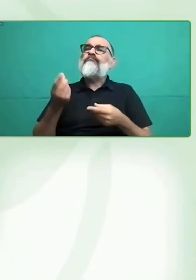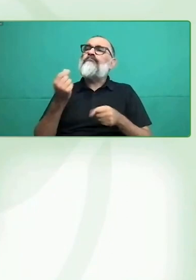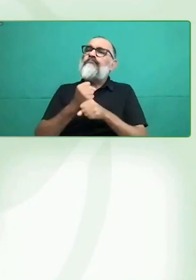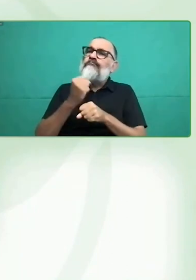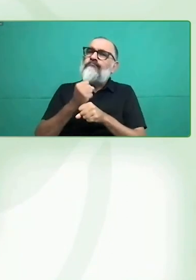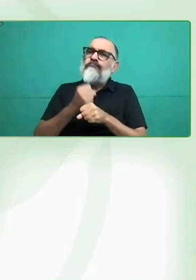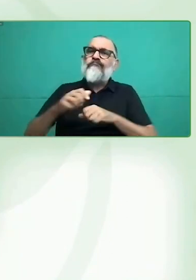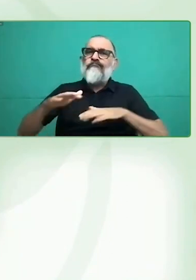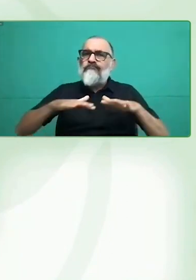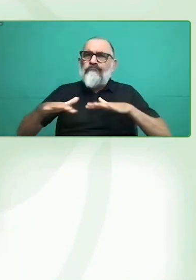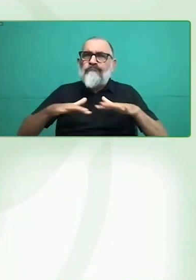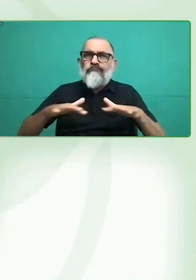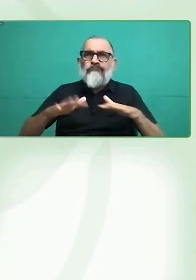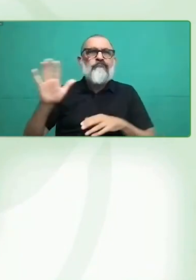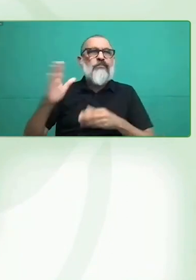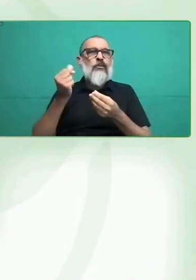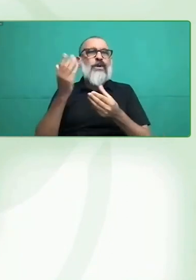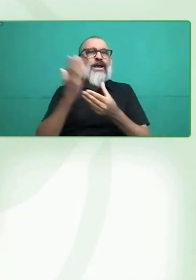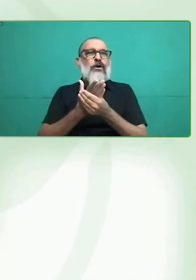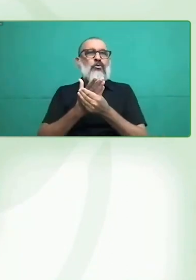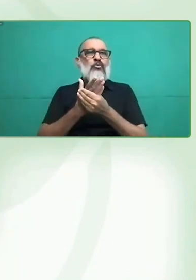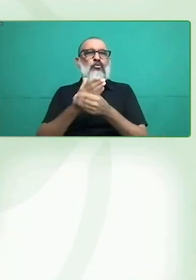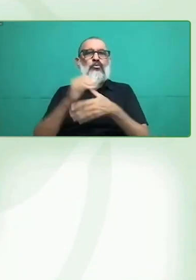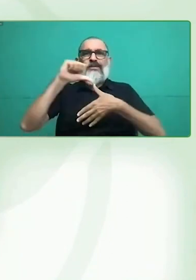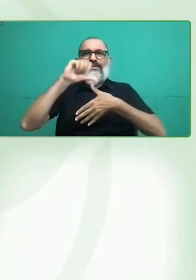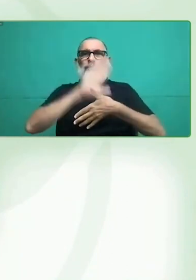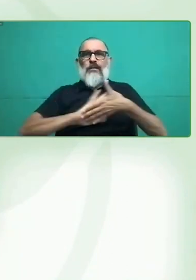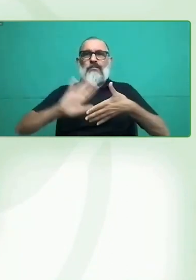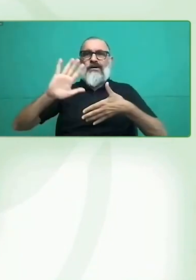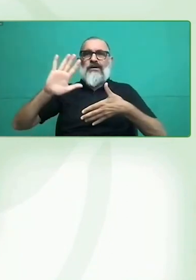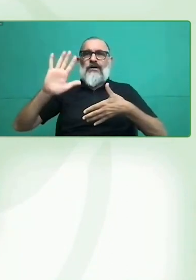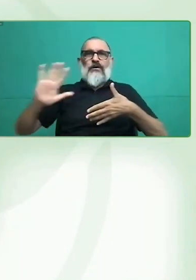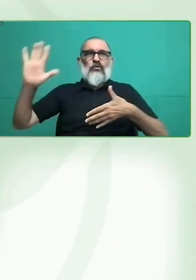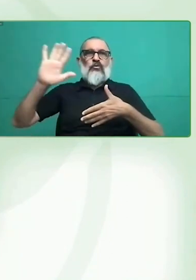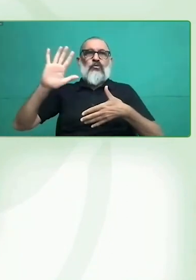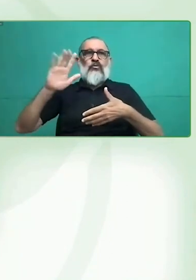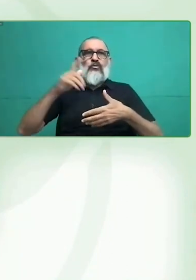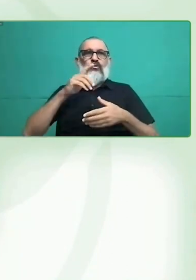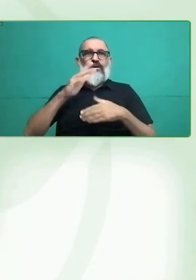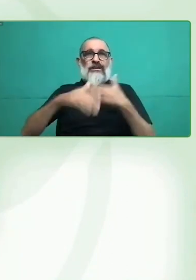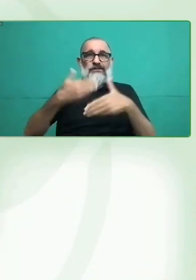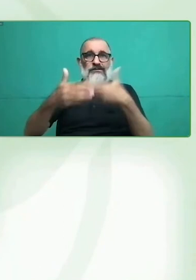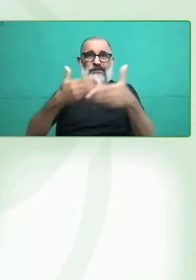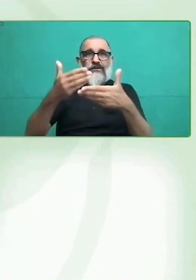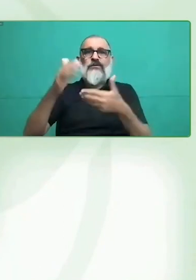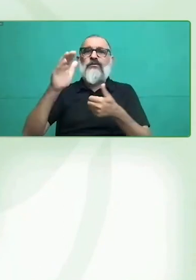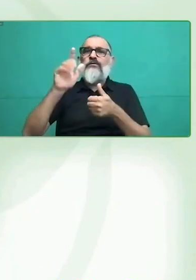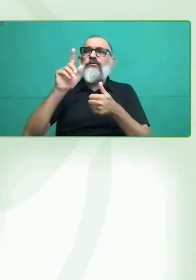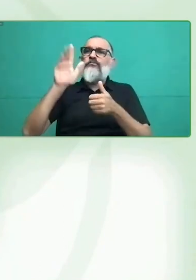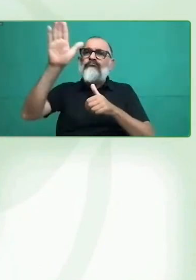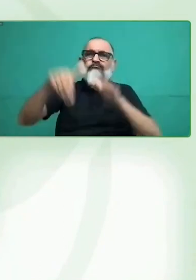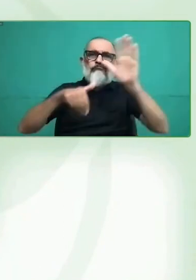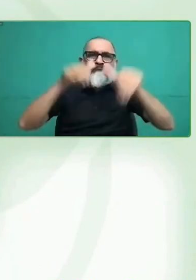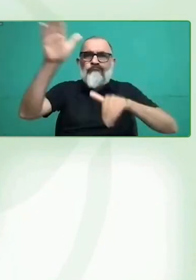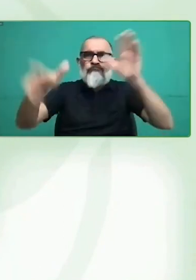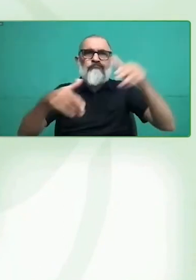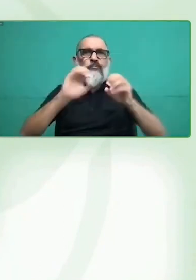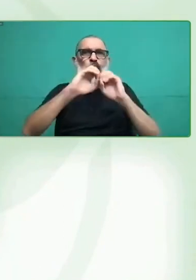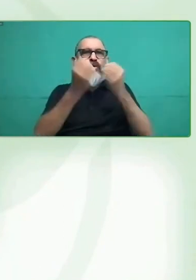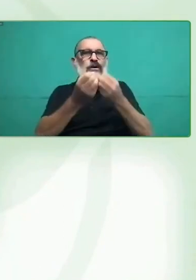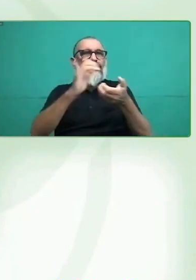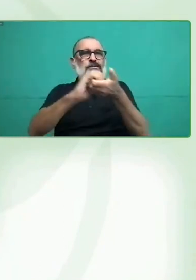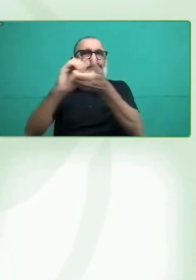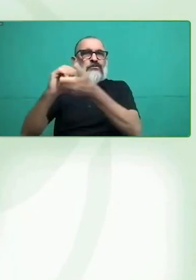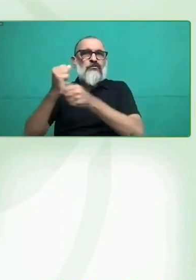desarrollaran material audiovisual a submitir sus cortos para ser presentados en este festival.